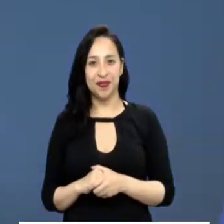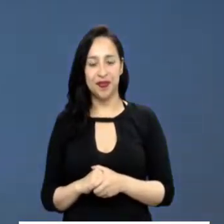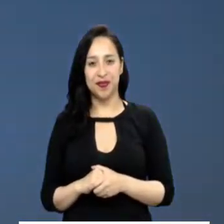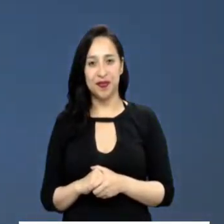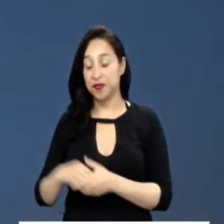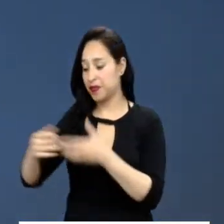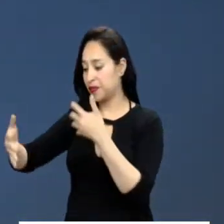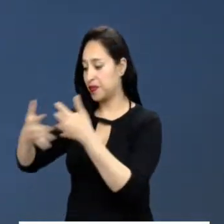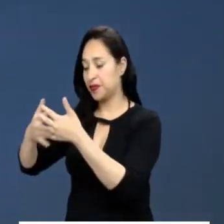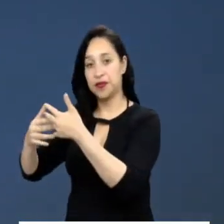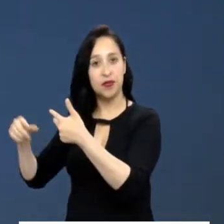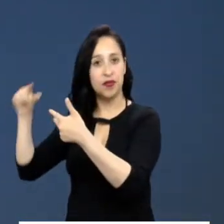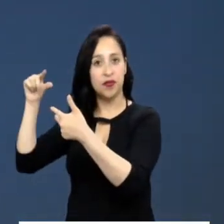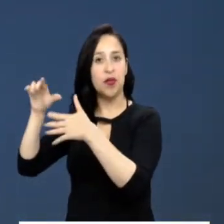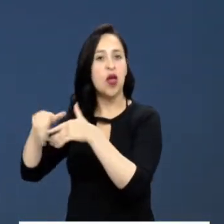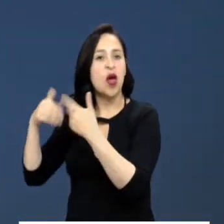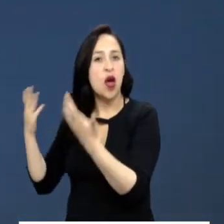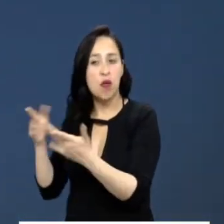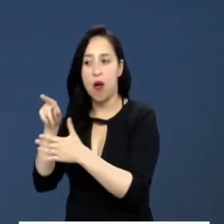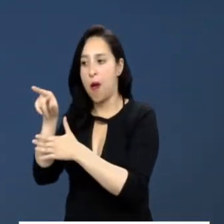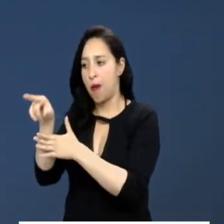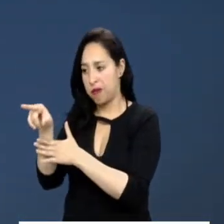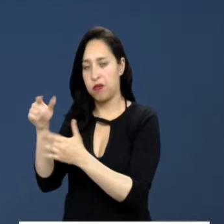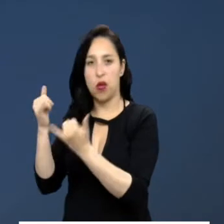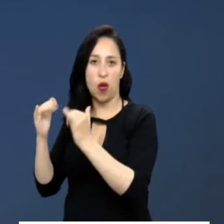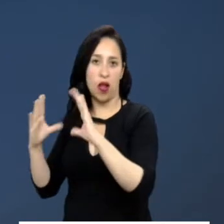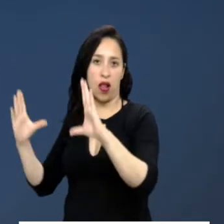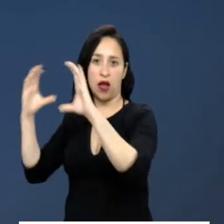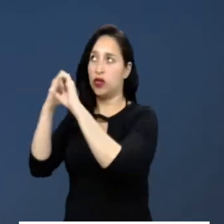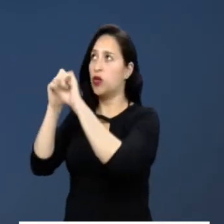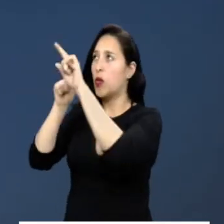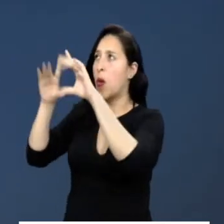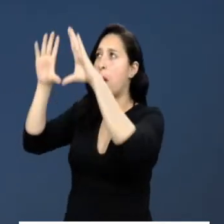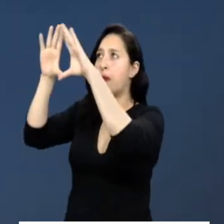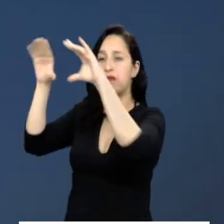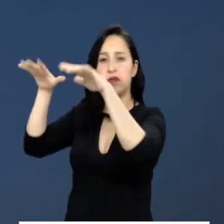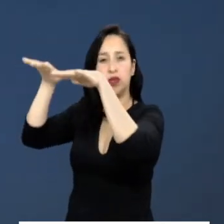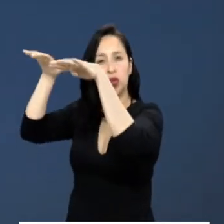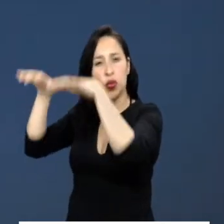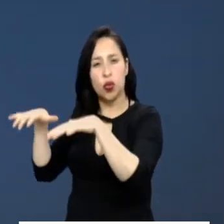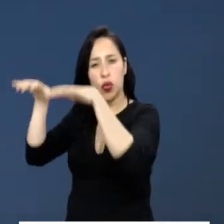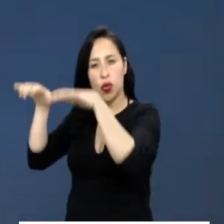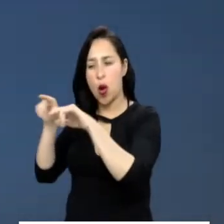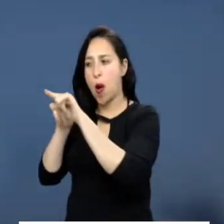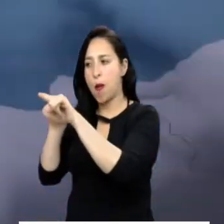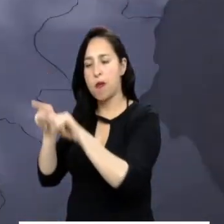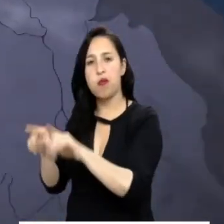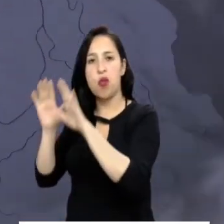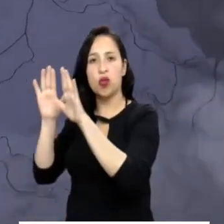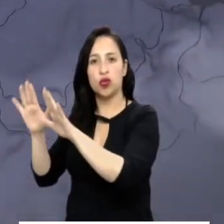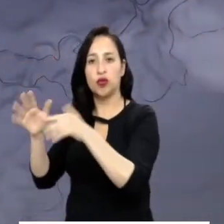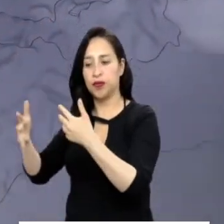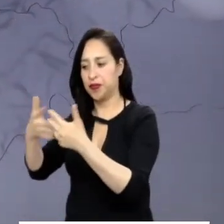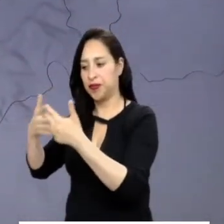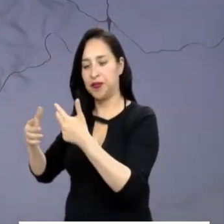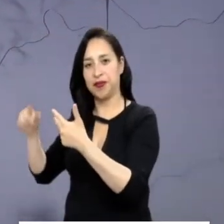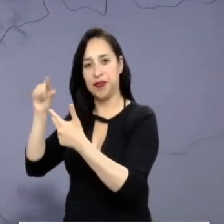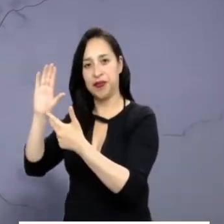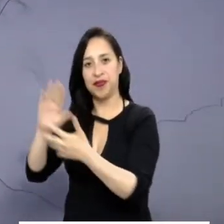El archipiélago de San Andrés y Providencia finaliza el día con un aumento en la nubosidad y lluvias ligeras en algunos sectores de las islas.